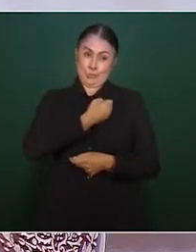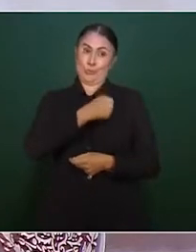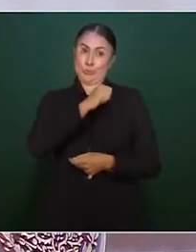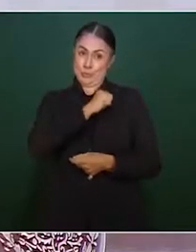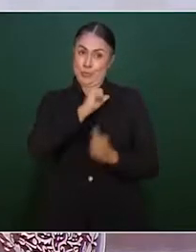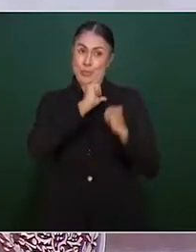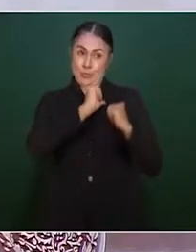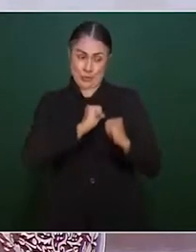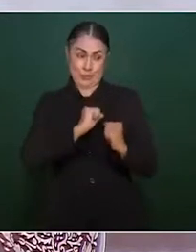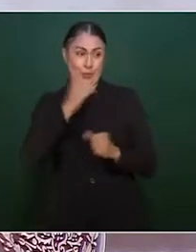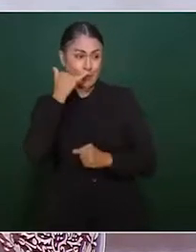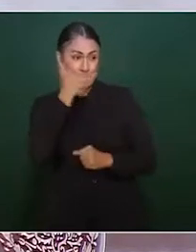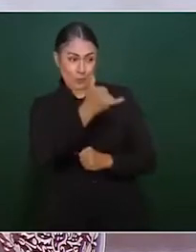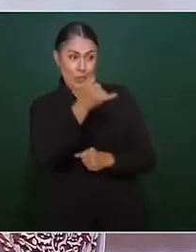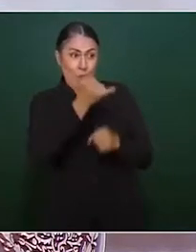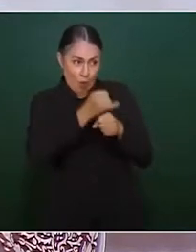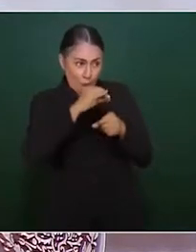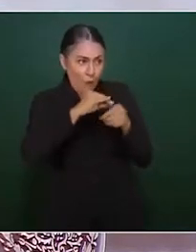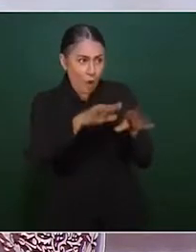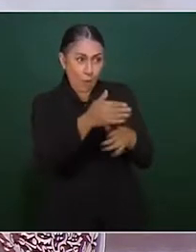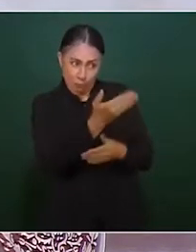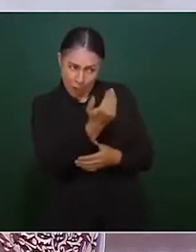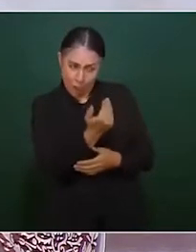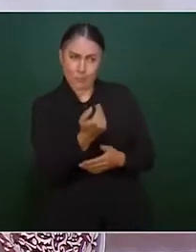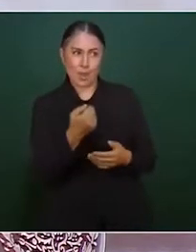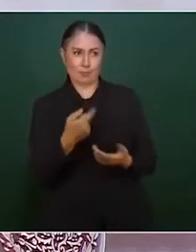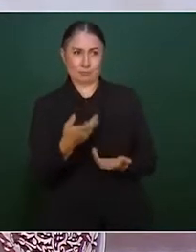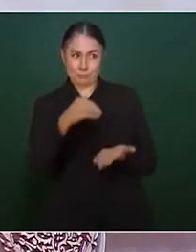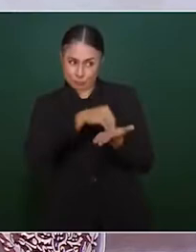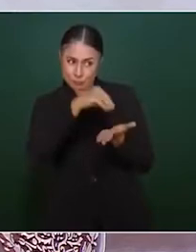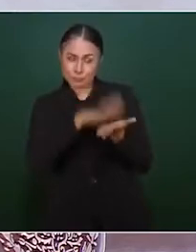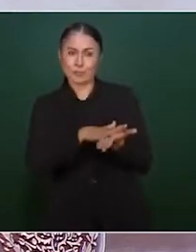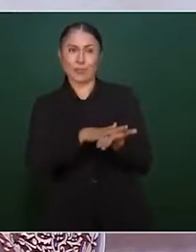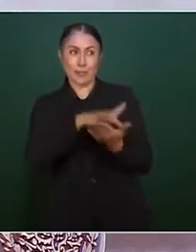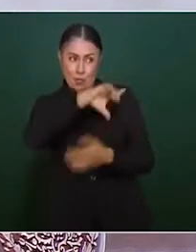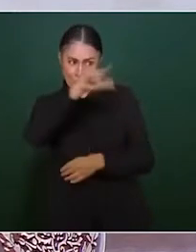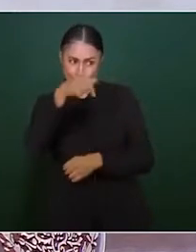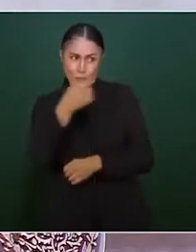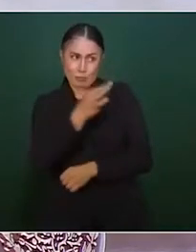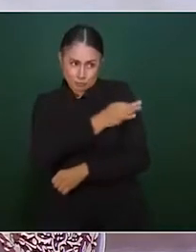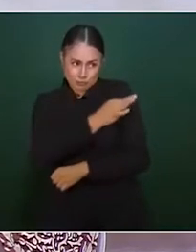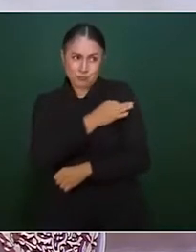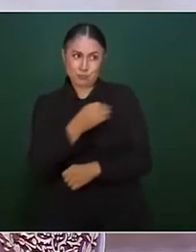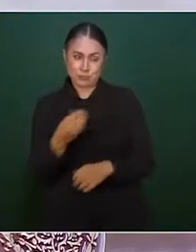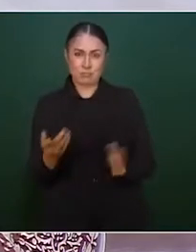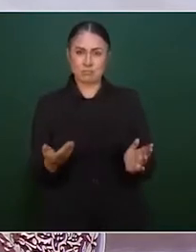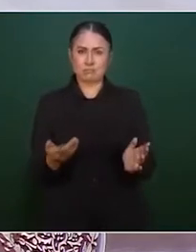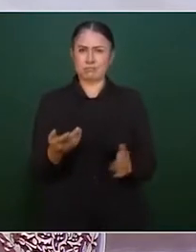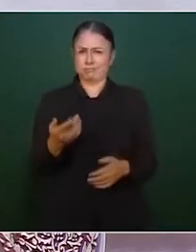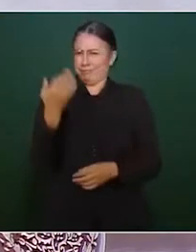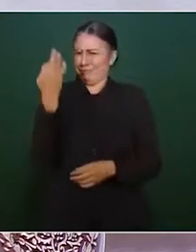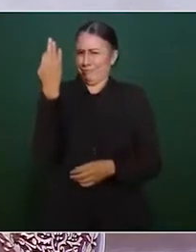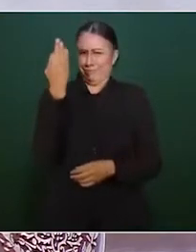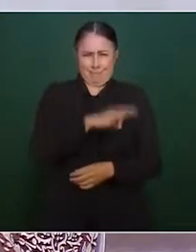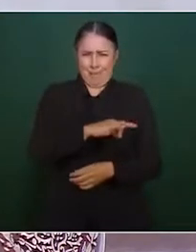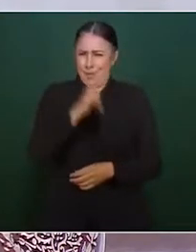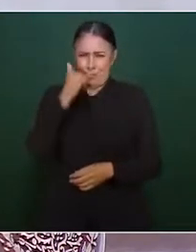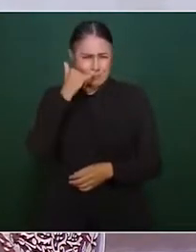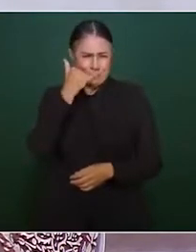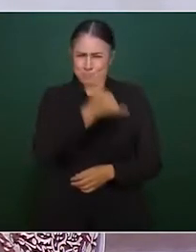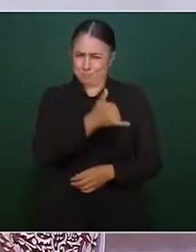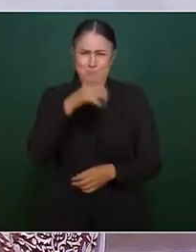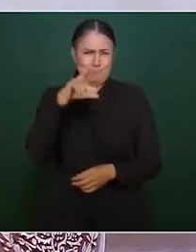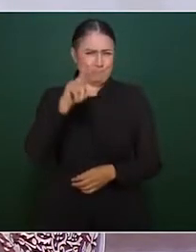piden información para hacer una cita y ponerse la vacuna. Es falso. A través de un